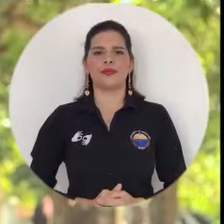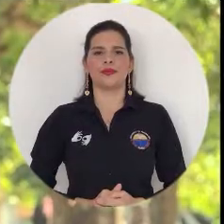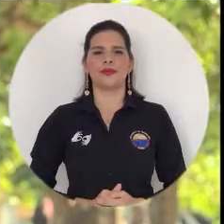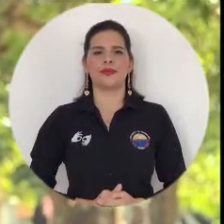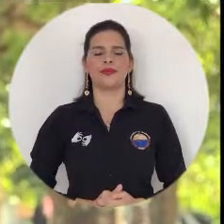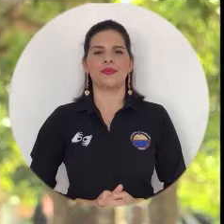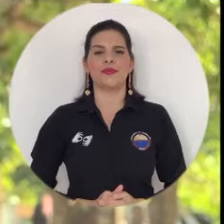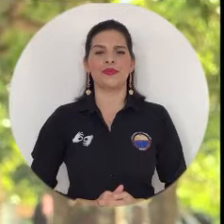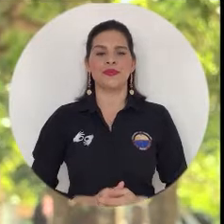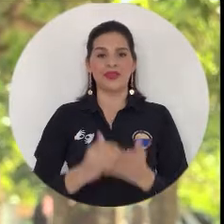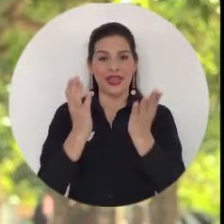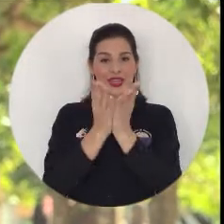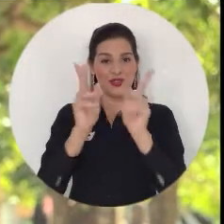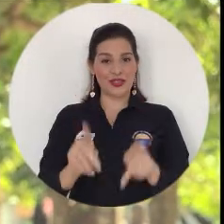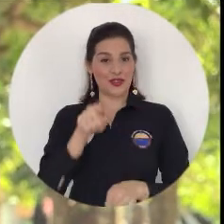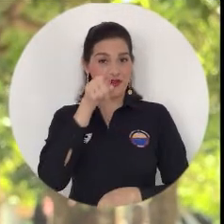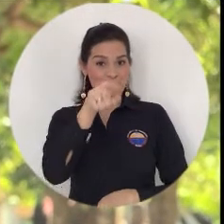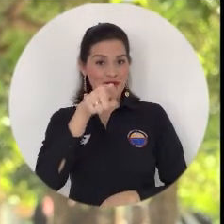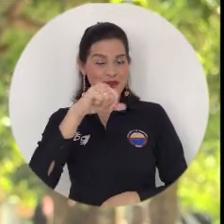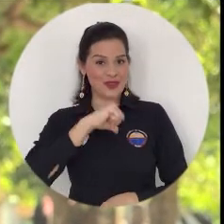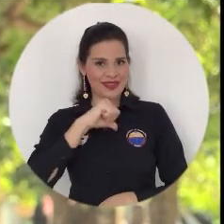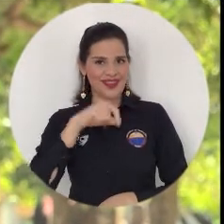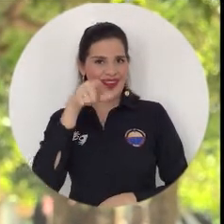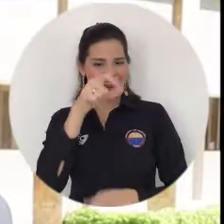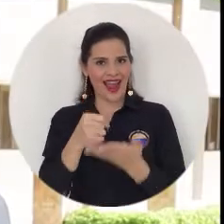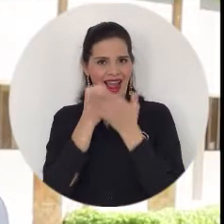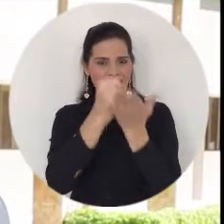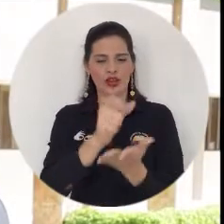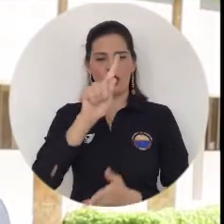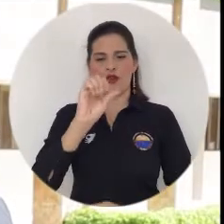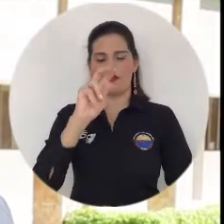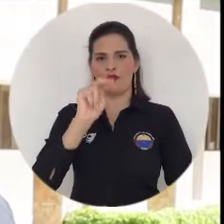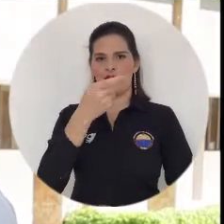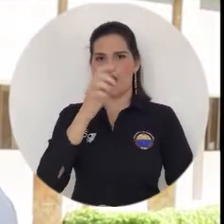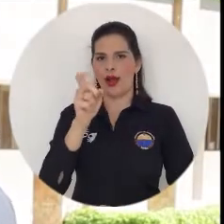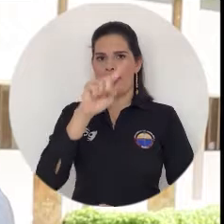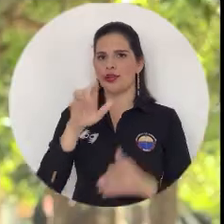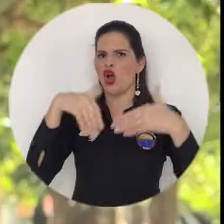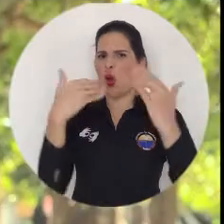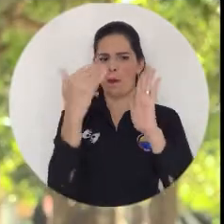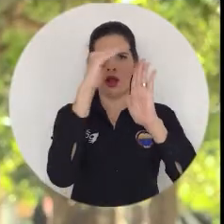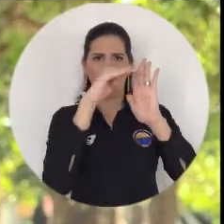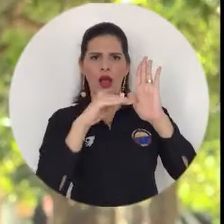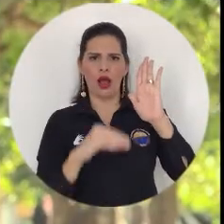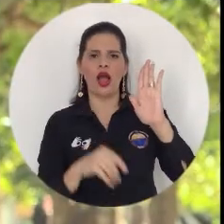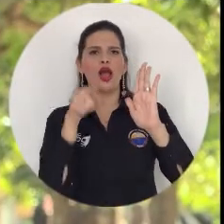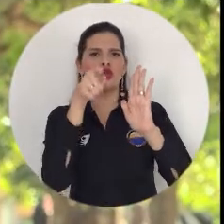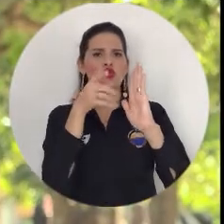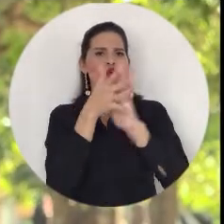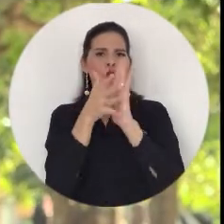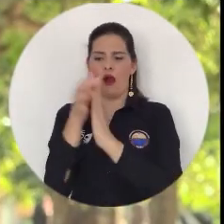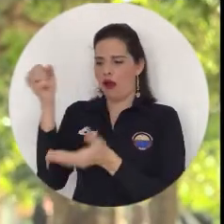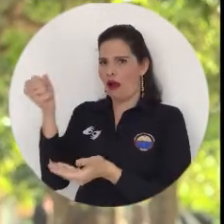Compañero estudiante, si eres beneficiario del alivio económico del Fonges, puedes seguir los siguientes pasos para indicar qué hacer con el abono